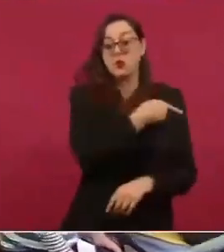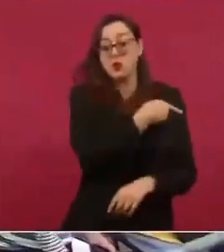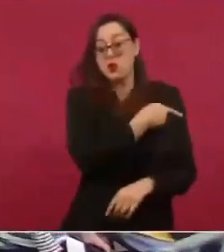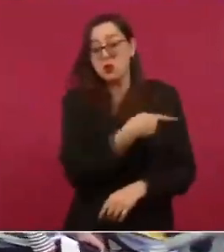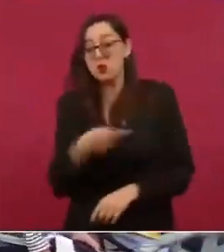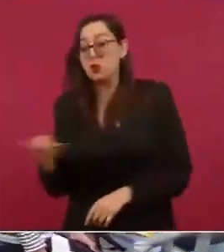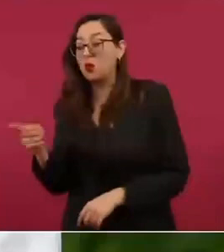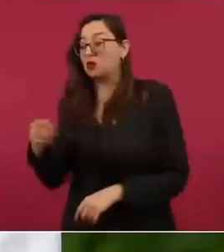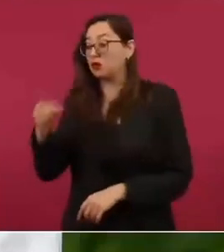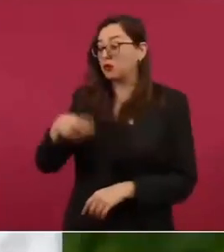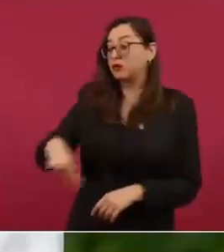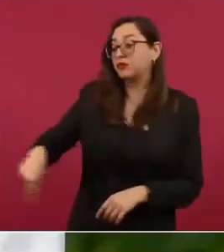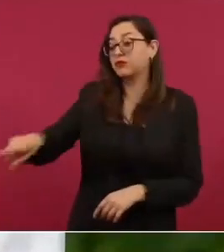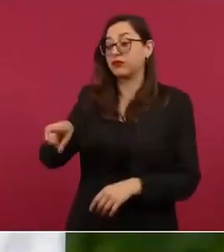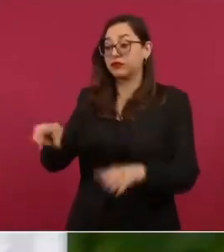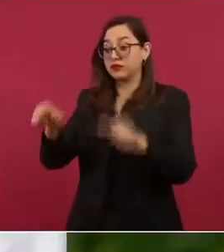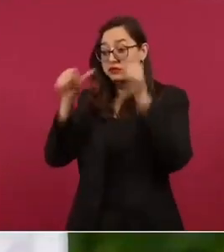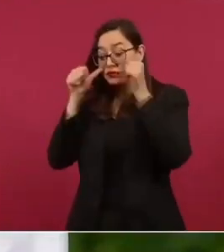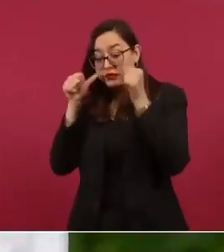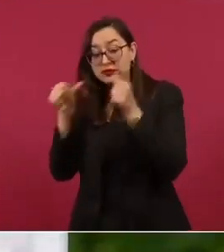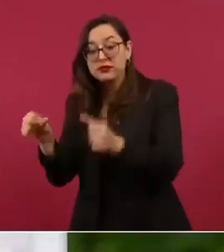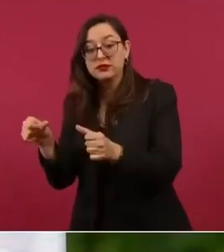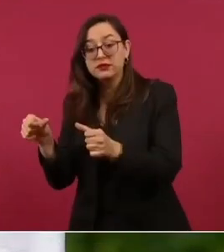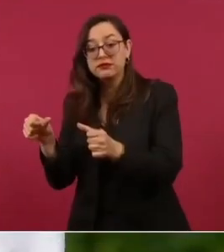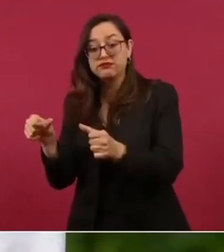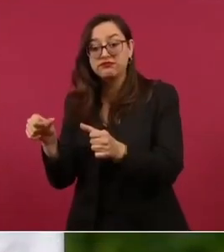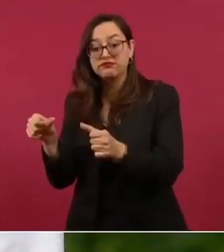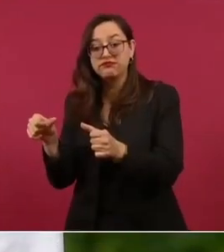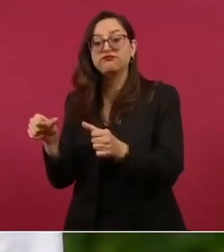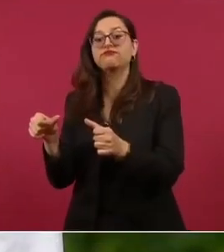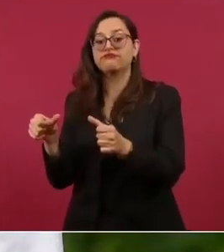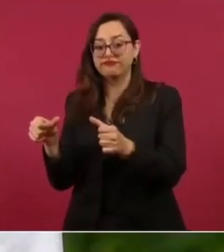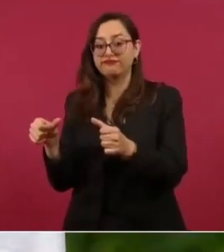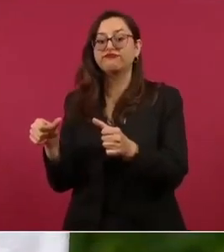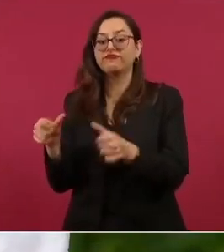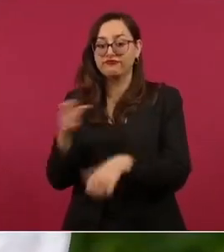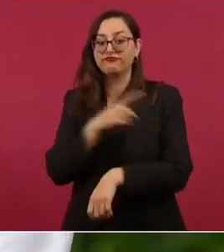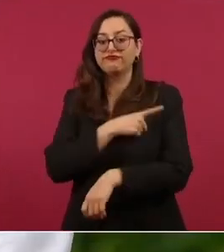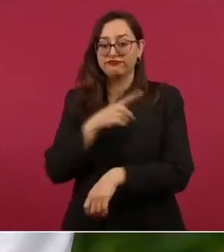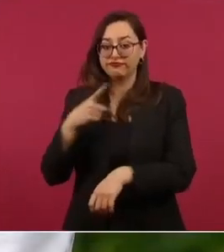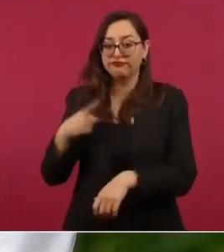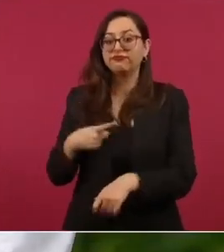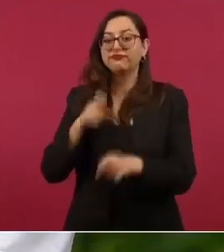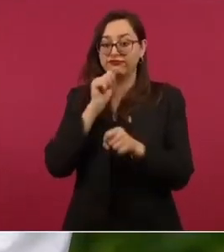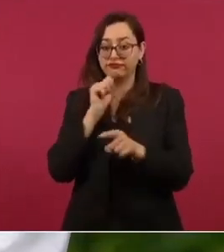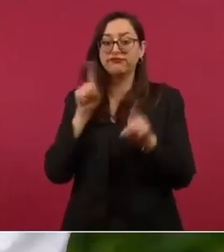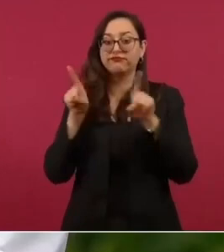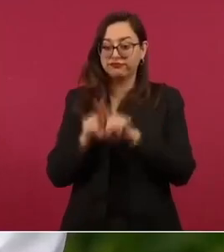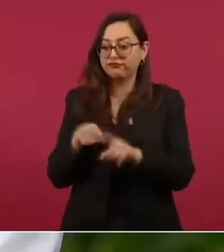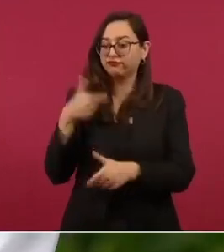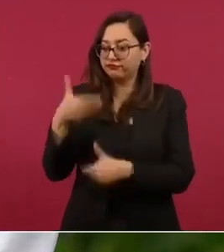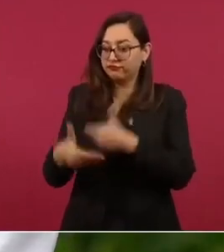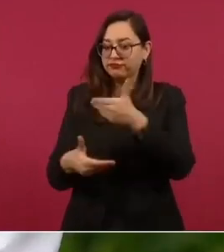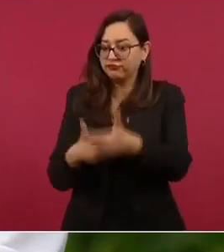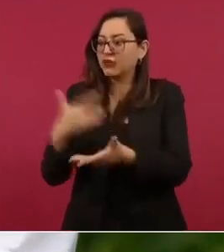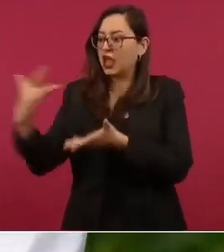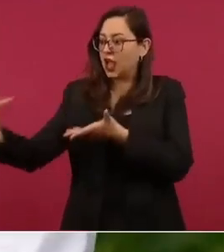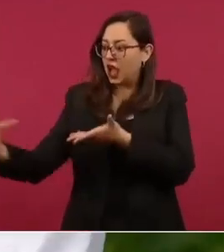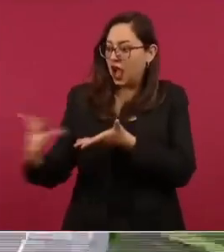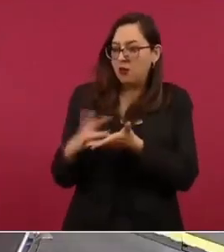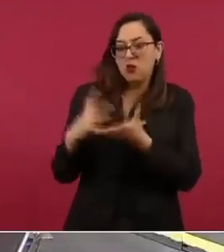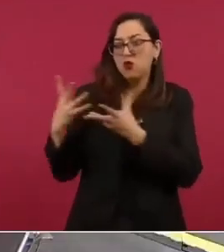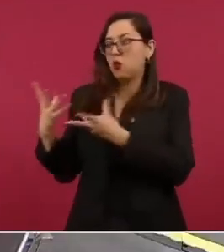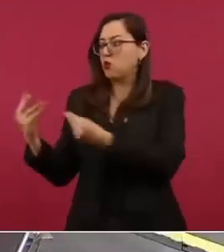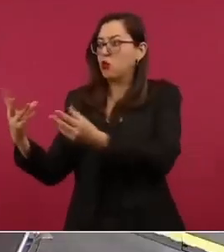es también por si fuese poco ir a la segura para contar con el apoyo de